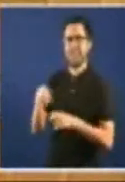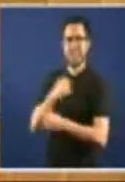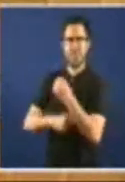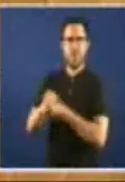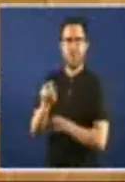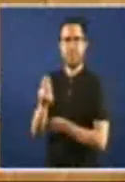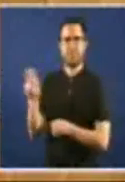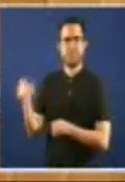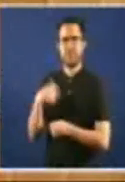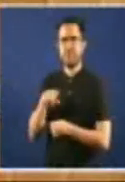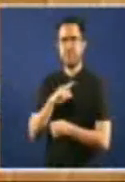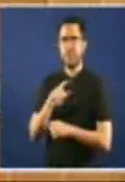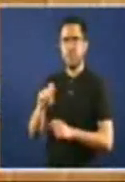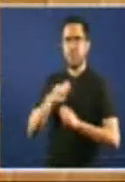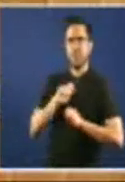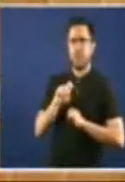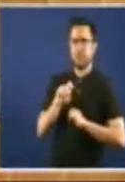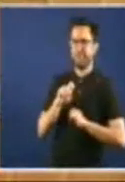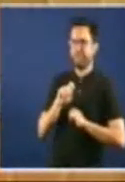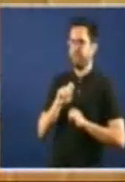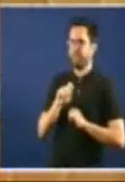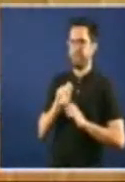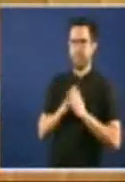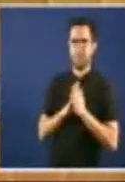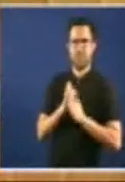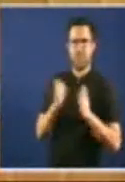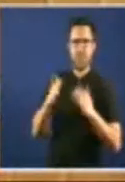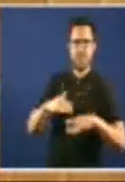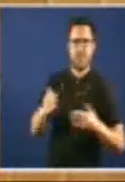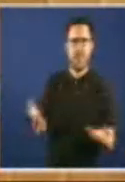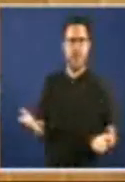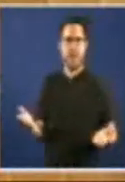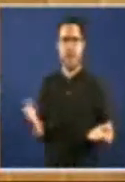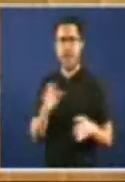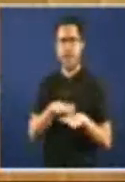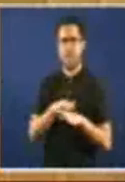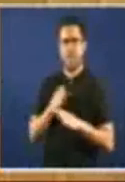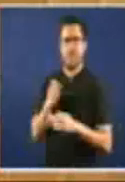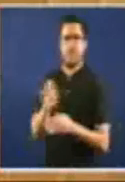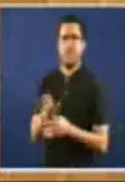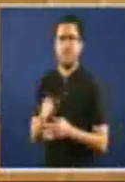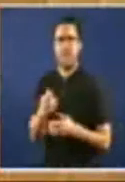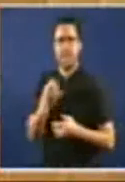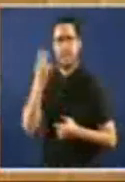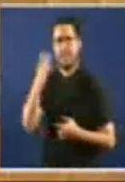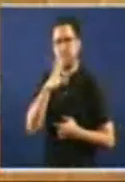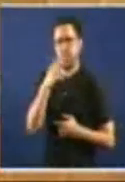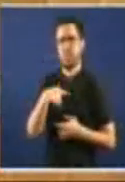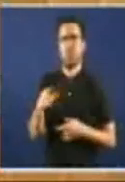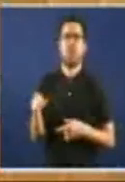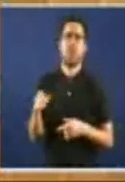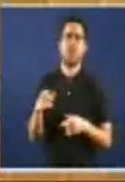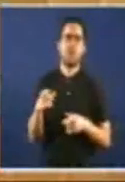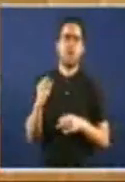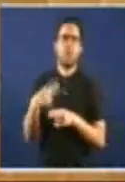desintentiva calquer tipo de implicación Posto que son políticas que crean desemprego, crean